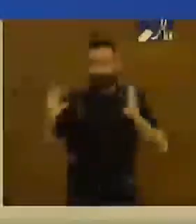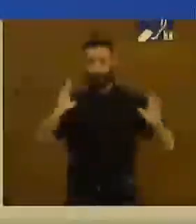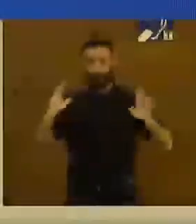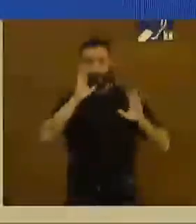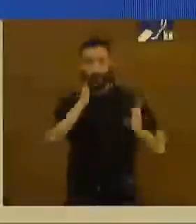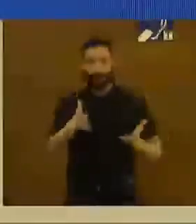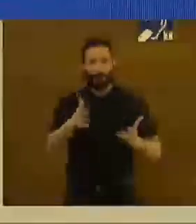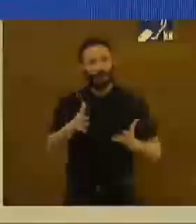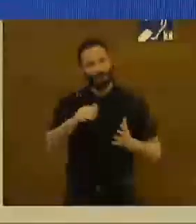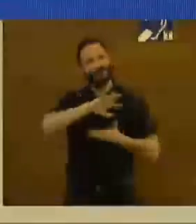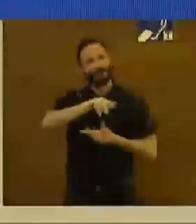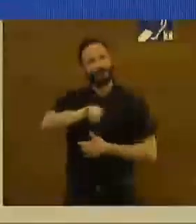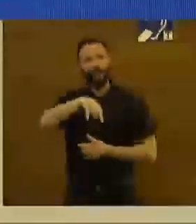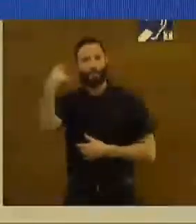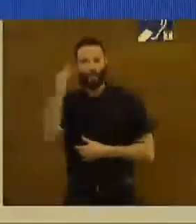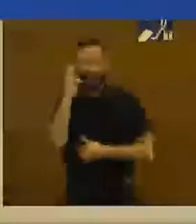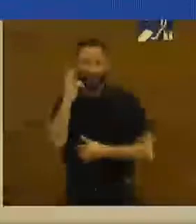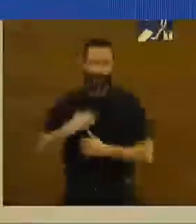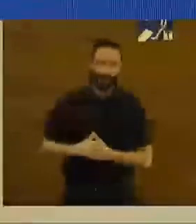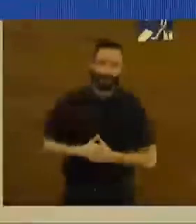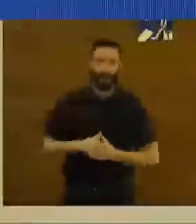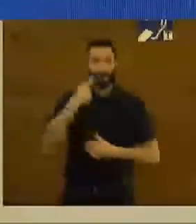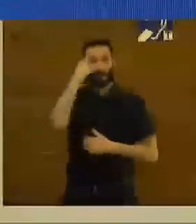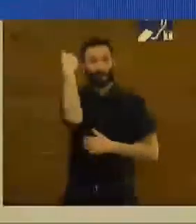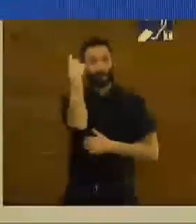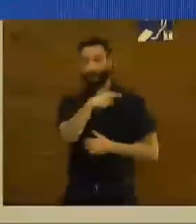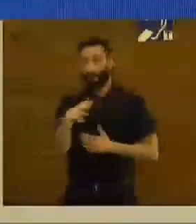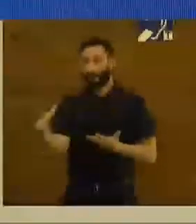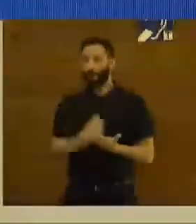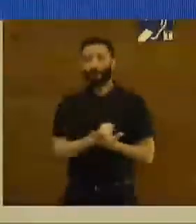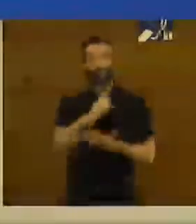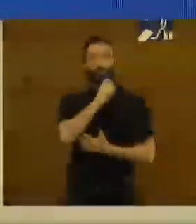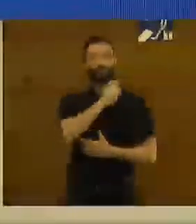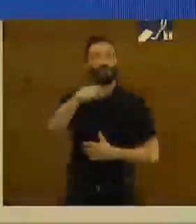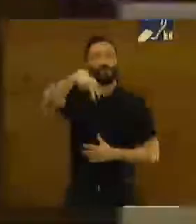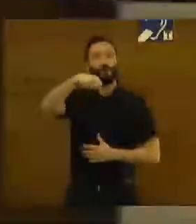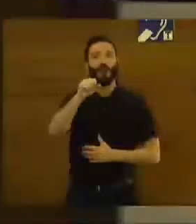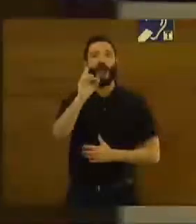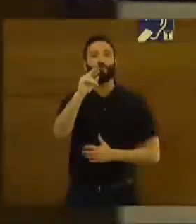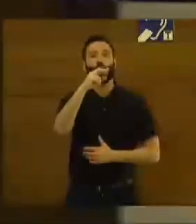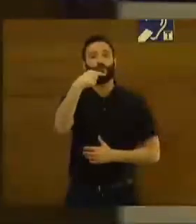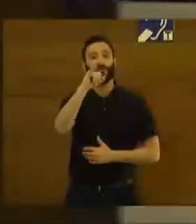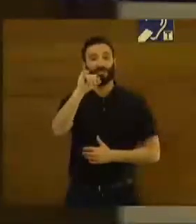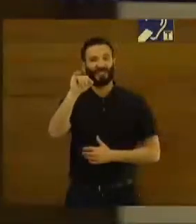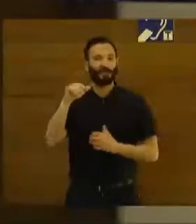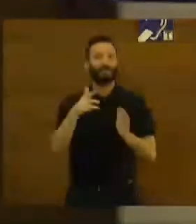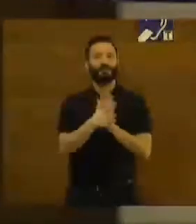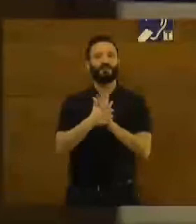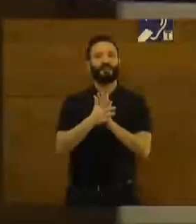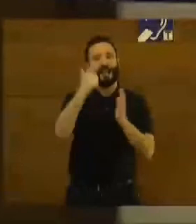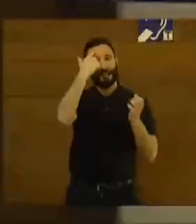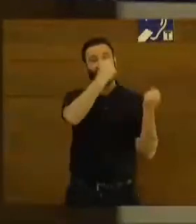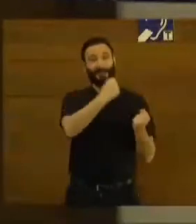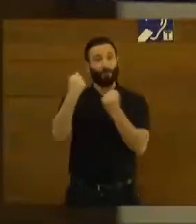estamos viviendo. Como todos sabéis, la Fundación Naturgy es una institución sin ánimo de lucro,